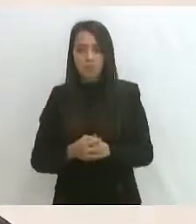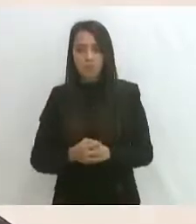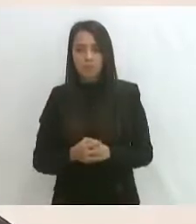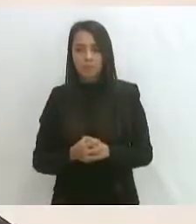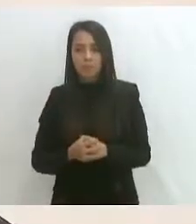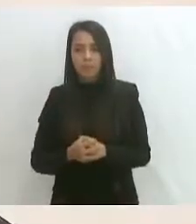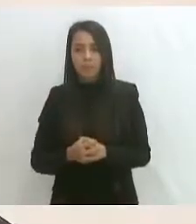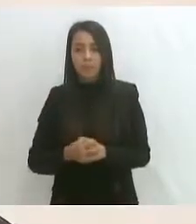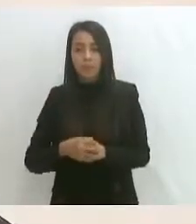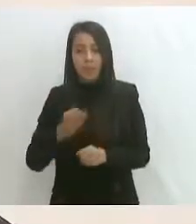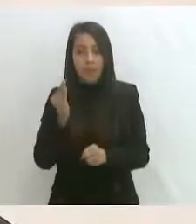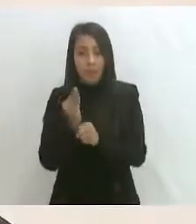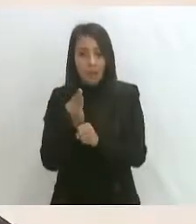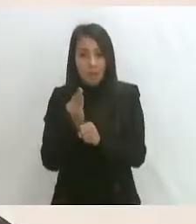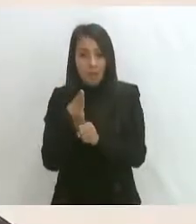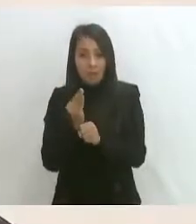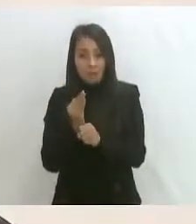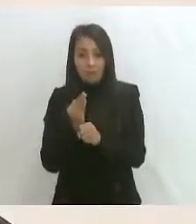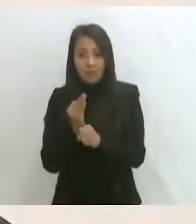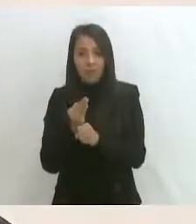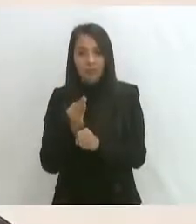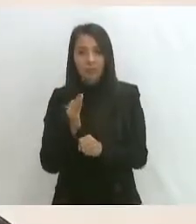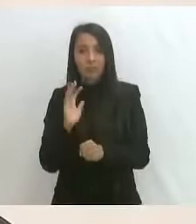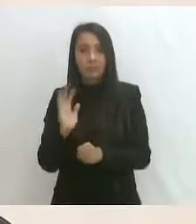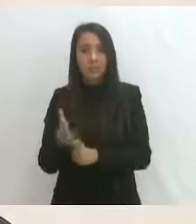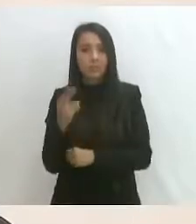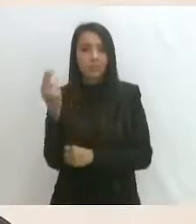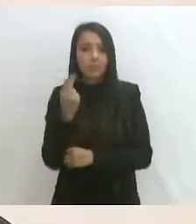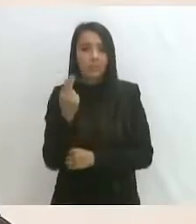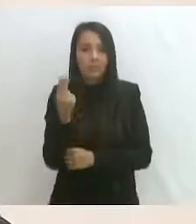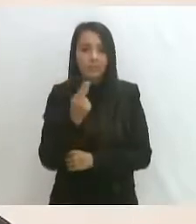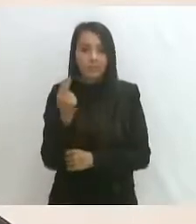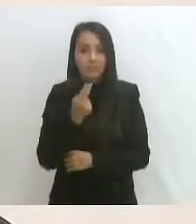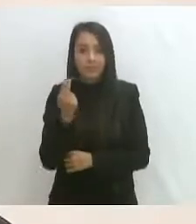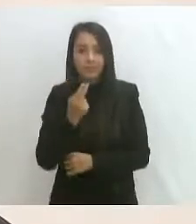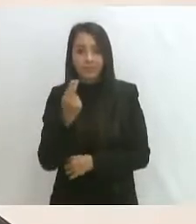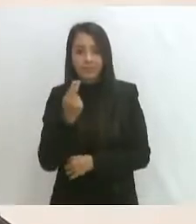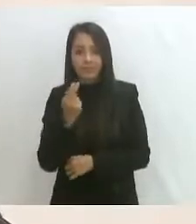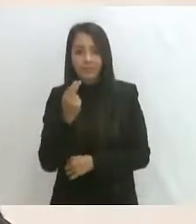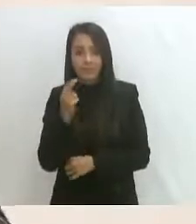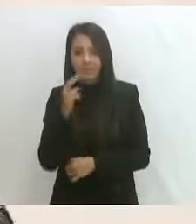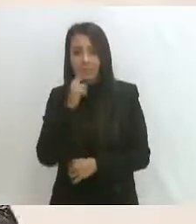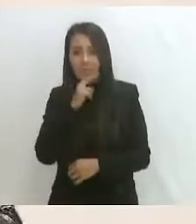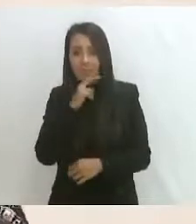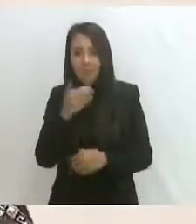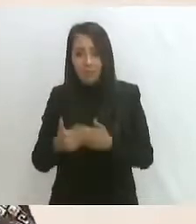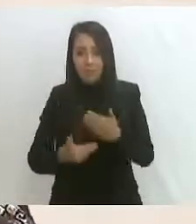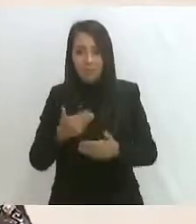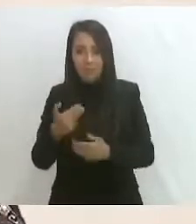Necesitamos en este momento ya avanzar en el acuerdo.